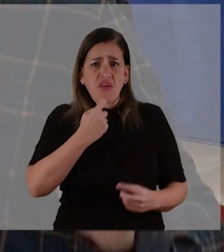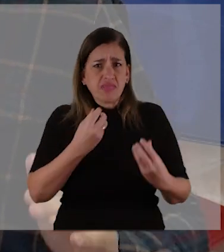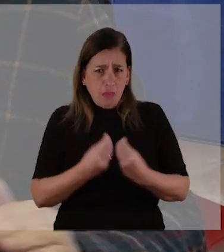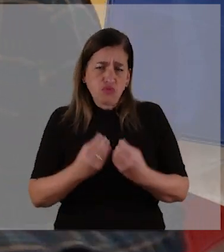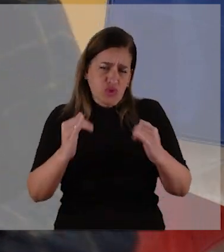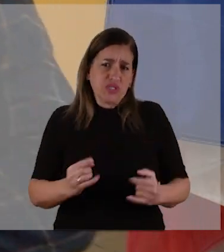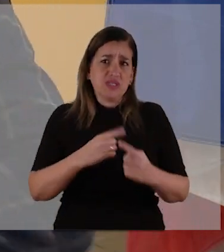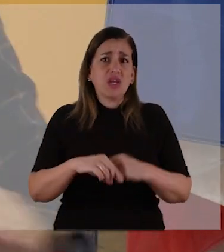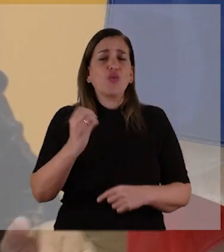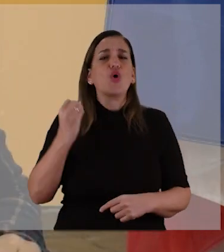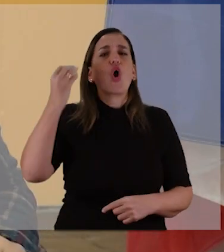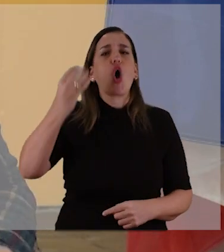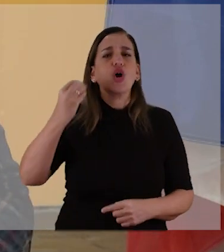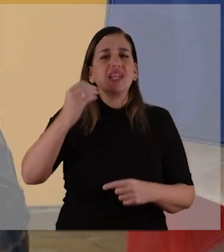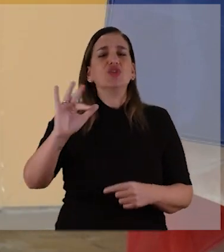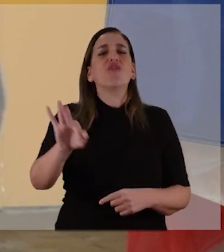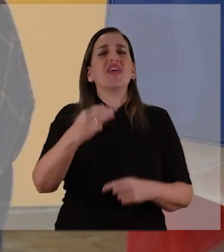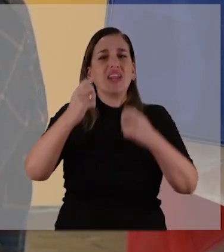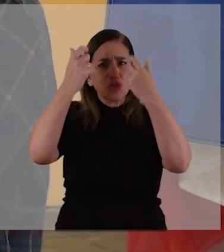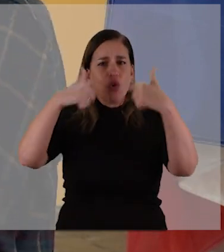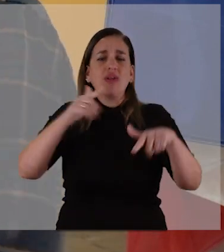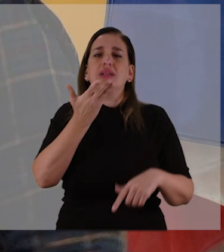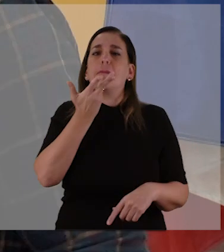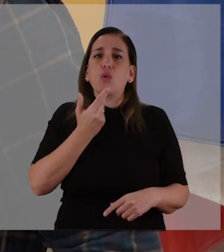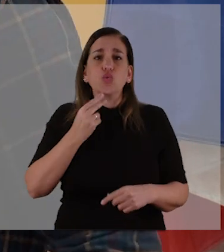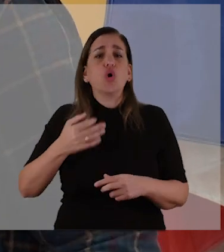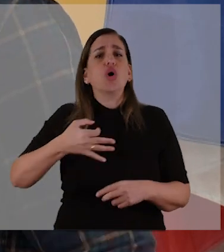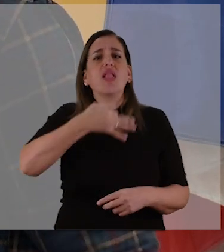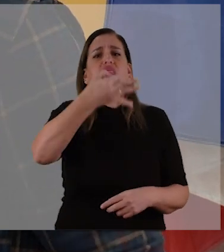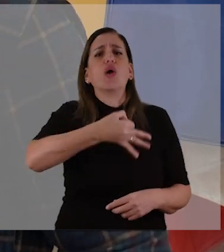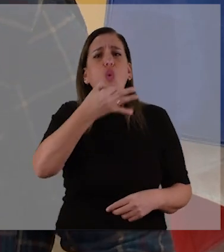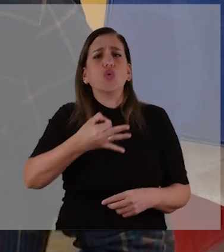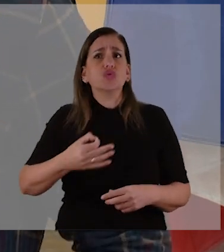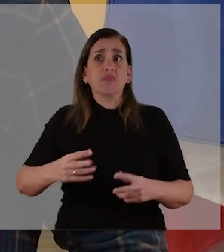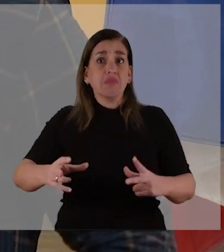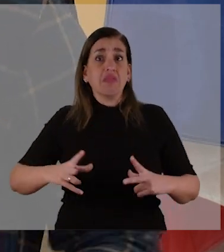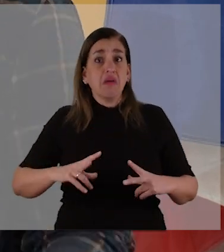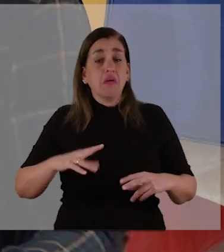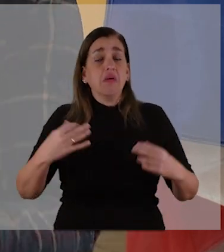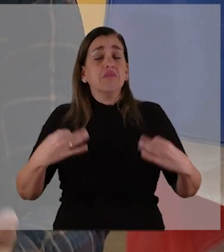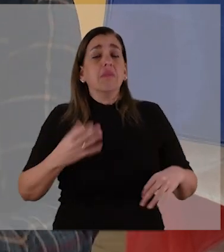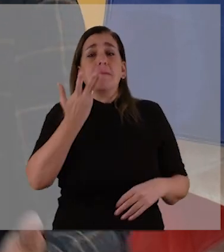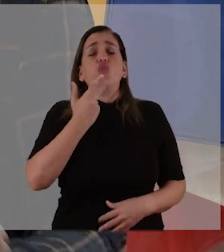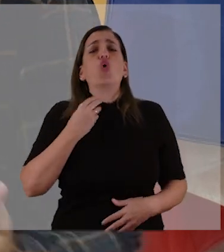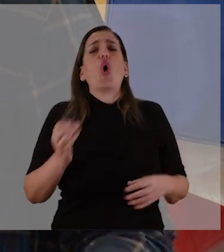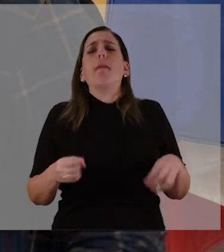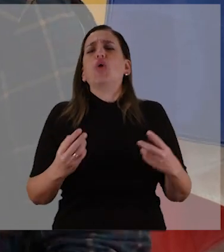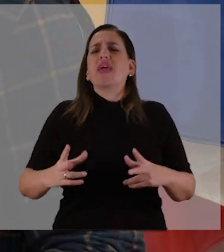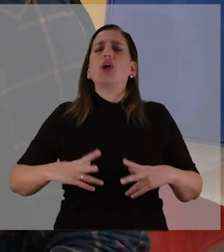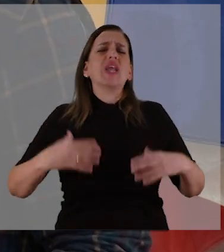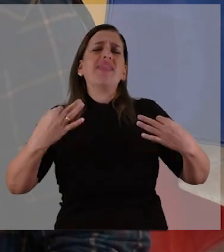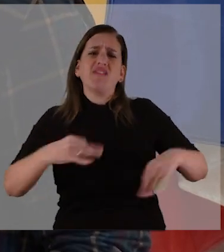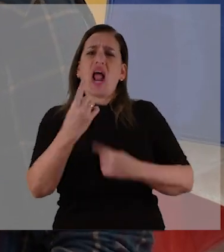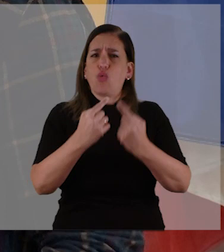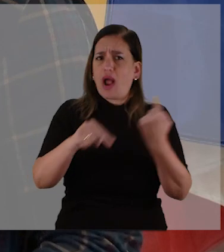Y por eso sabemos que falta muchísimo. El otro día en el Congreso de la Federación Rural me gustó mucho el discurso que se nos dijo,